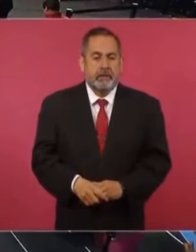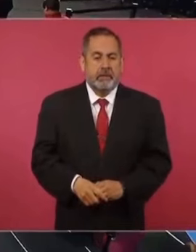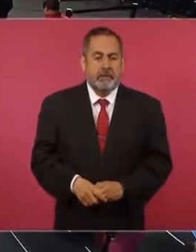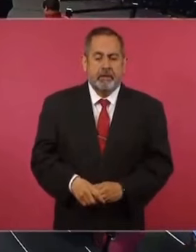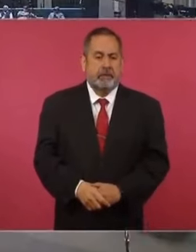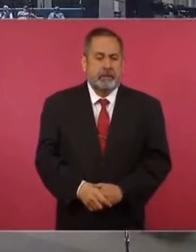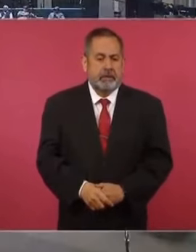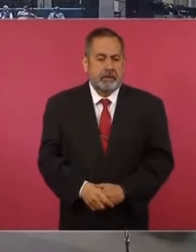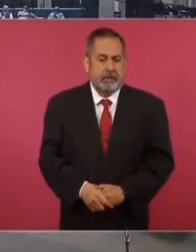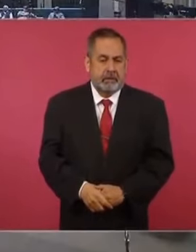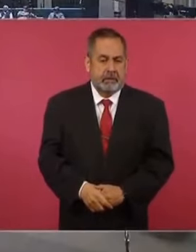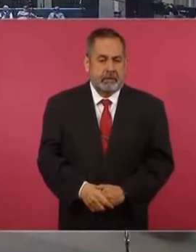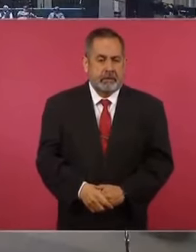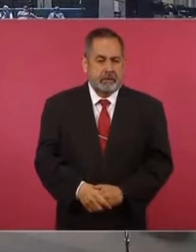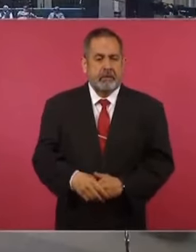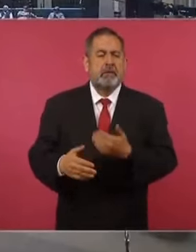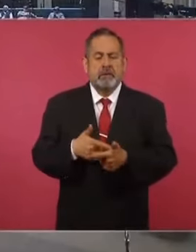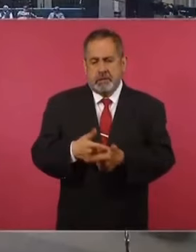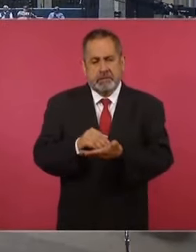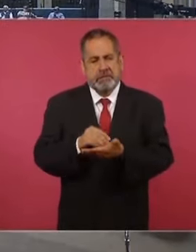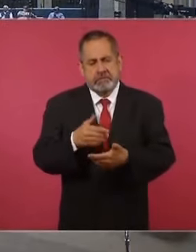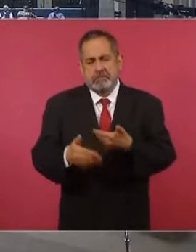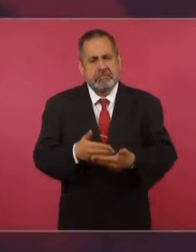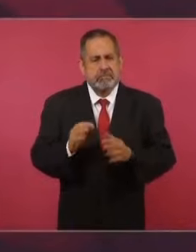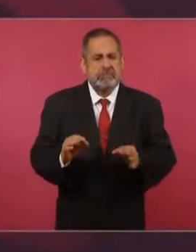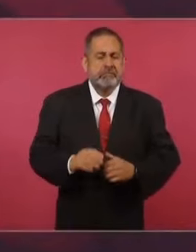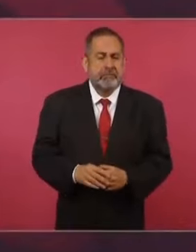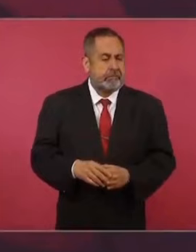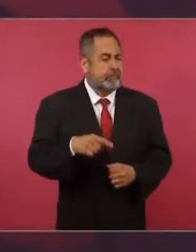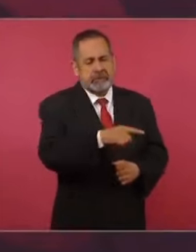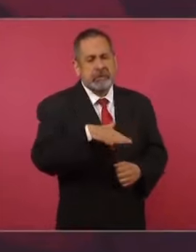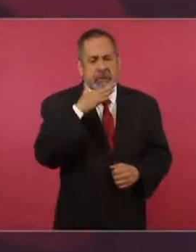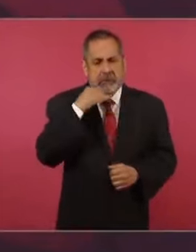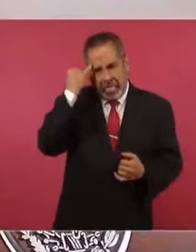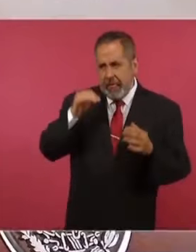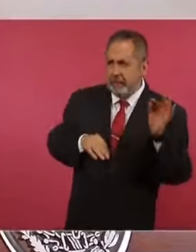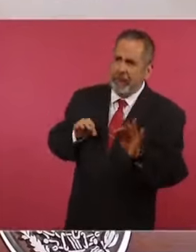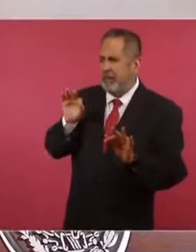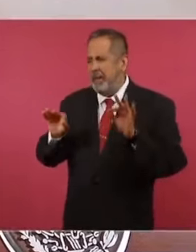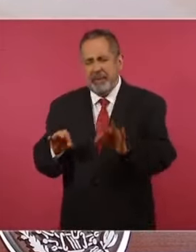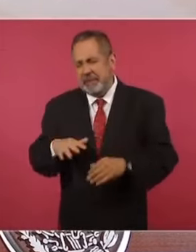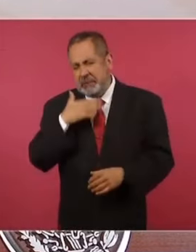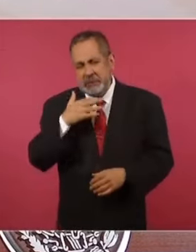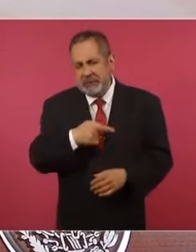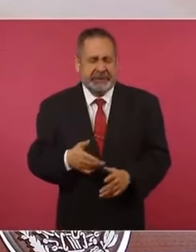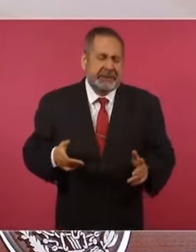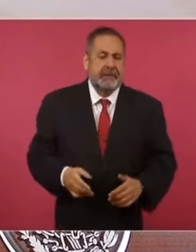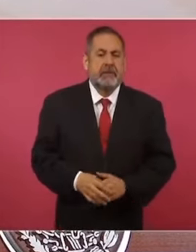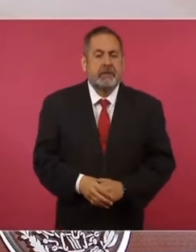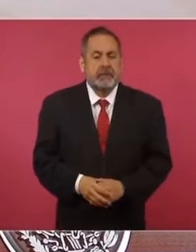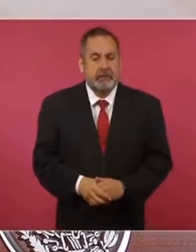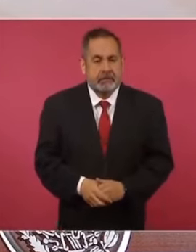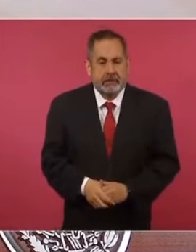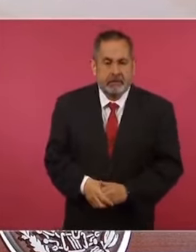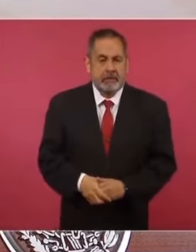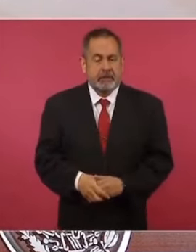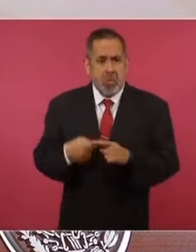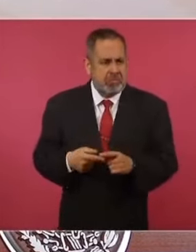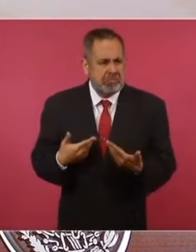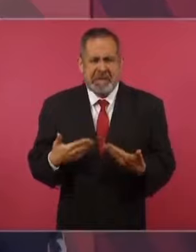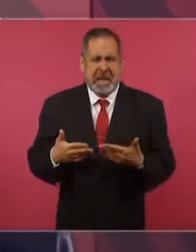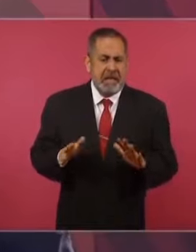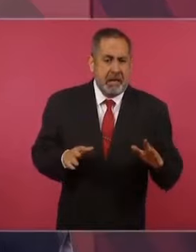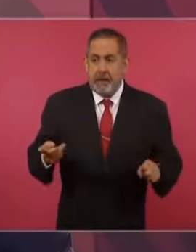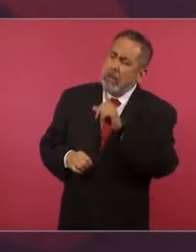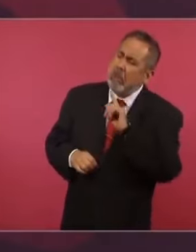el pueblo de México. Entonces va a seguir la guerra sucia. La verdad, hasta ahora muy bien,